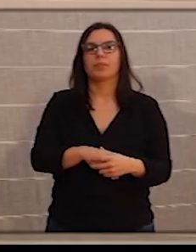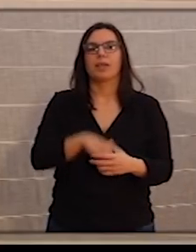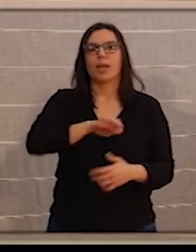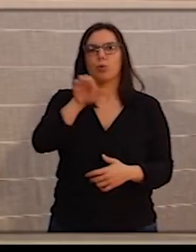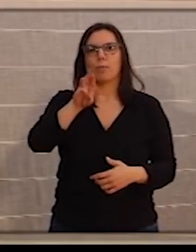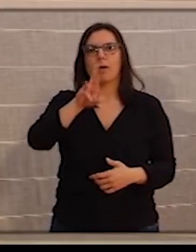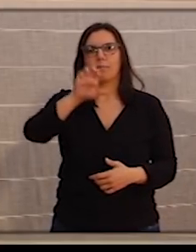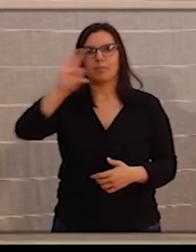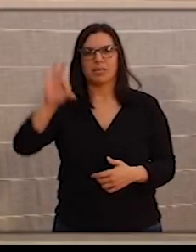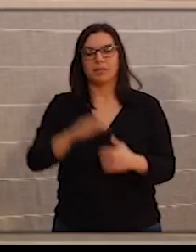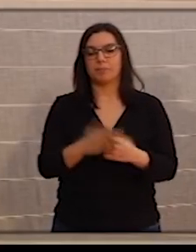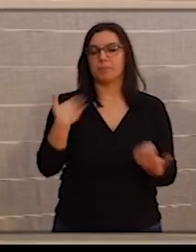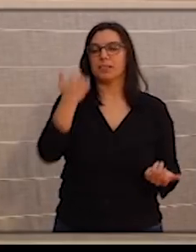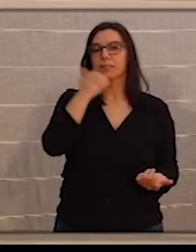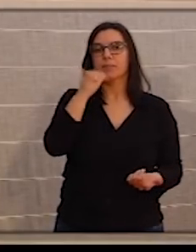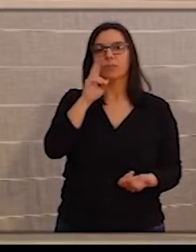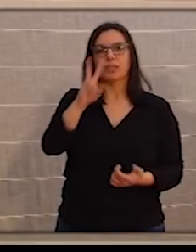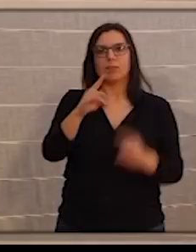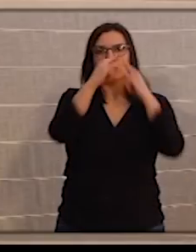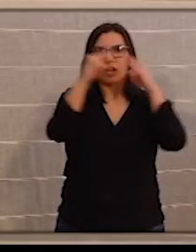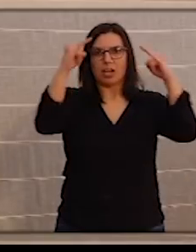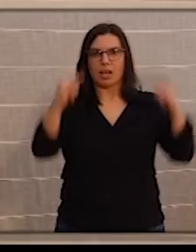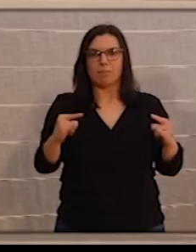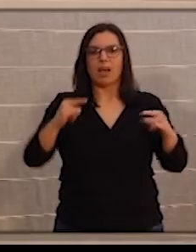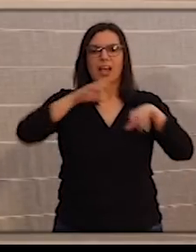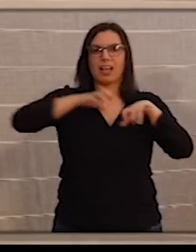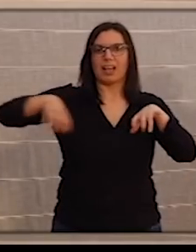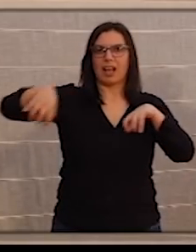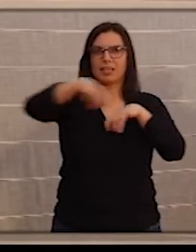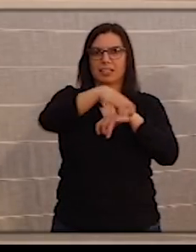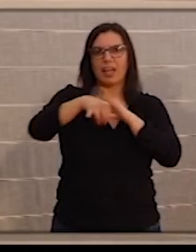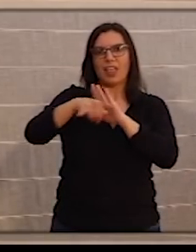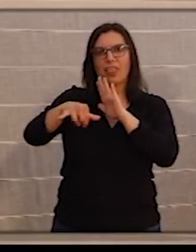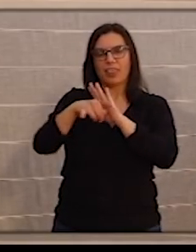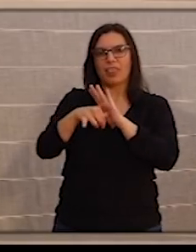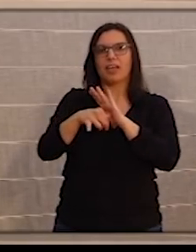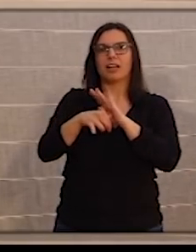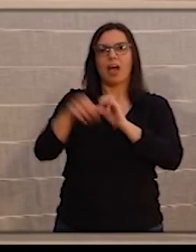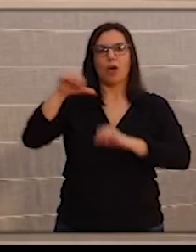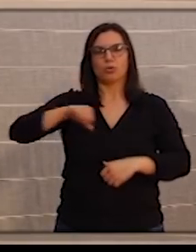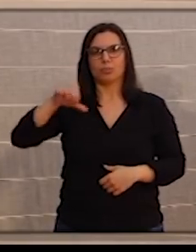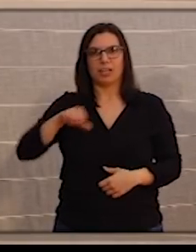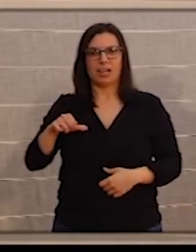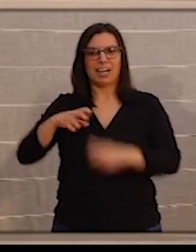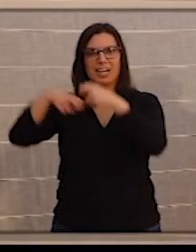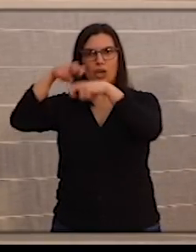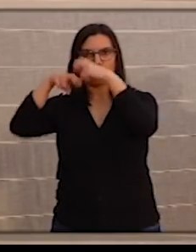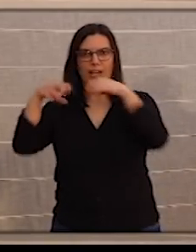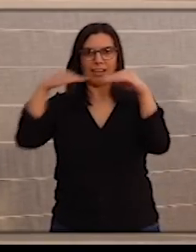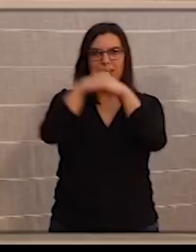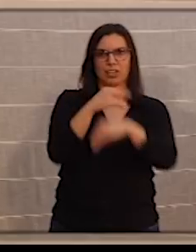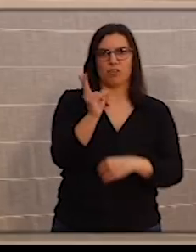Este sábado veíamos cómo se instalaban carpas y casetas en las inmediaciones de los hospitales Río Ortega y Clínico de Valladolid para